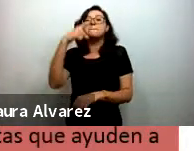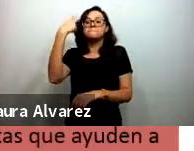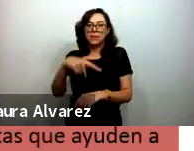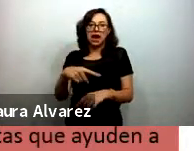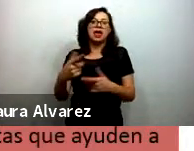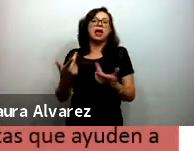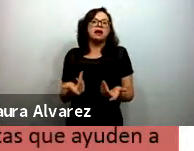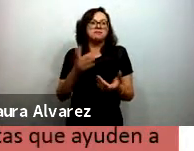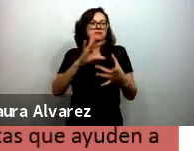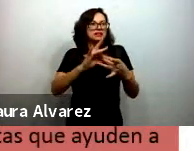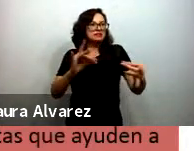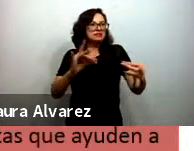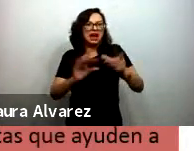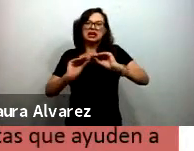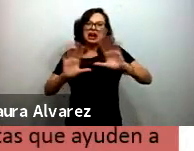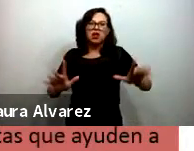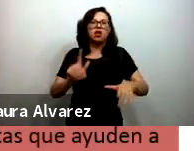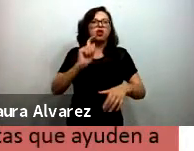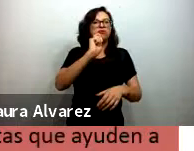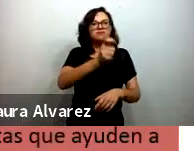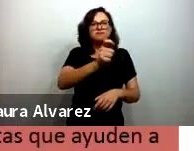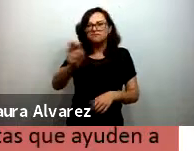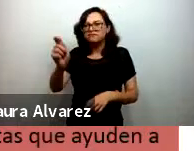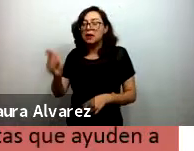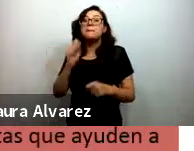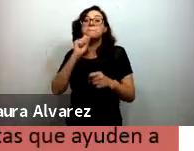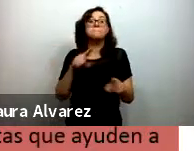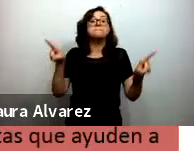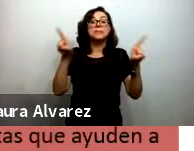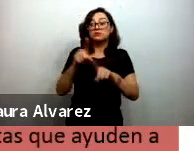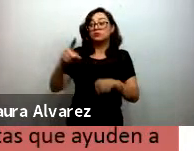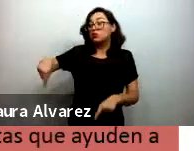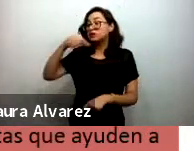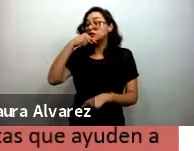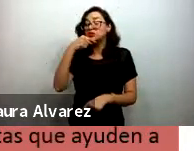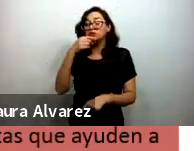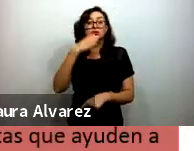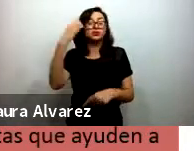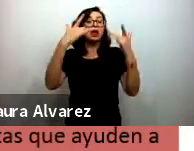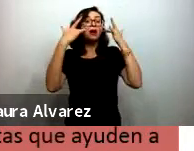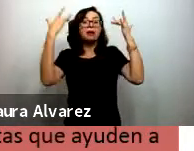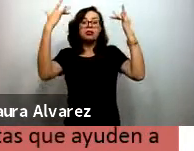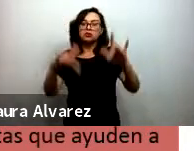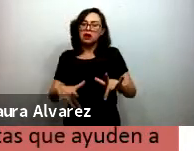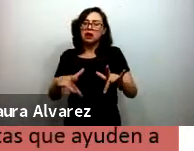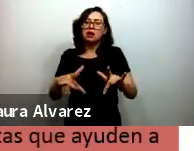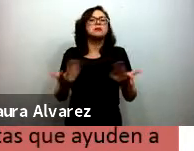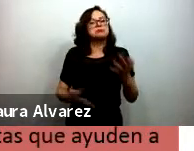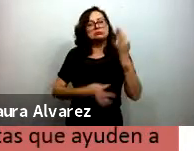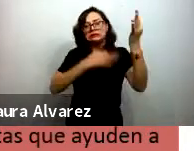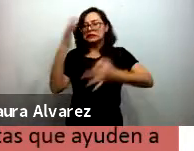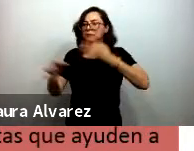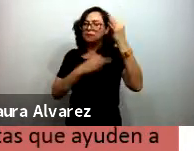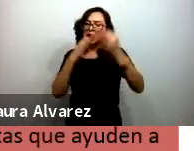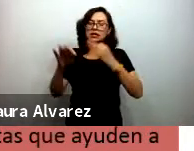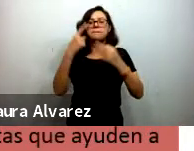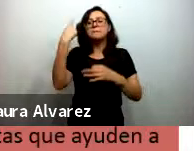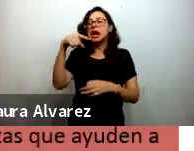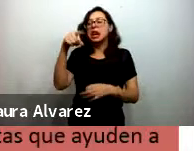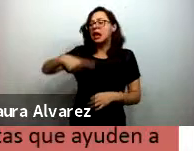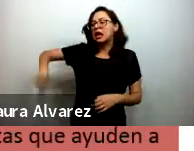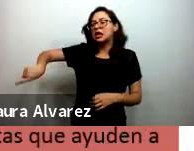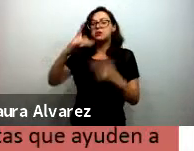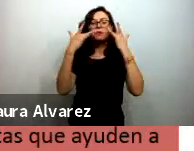campaña para mitigar el abandono escolar estamos muy preocupados por los efectos que la pandemia